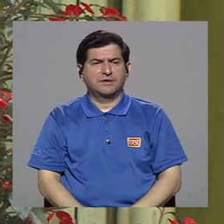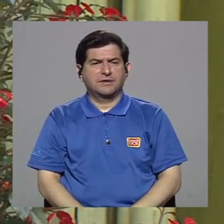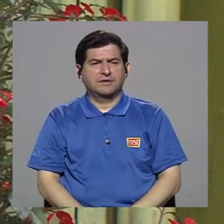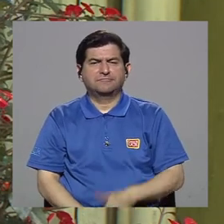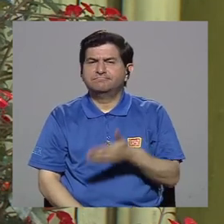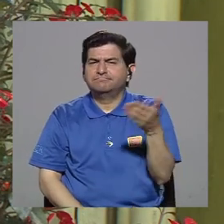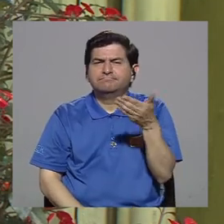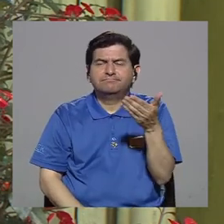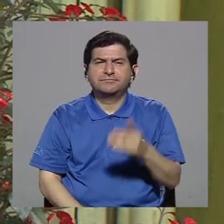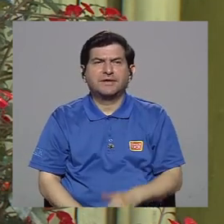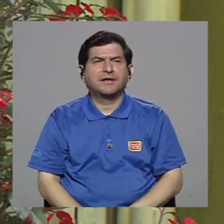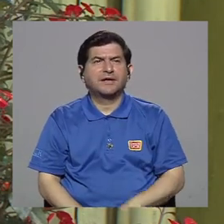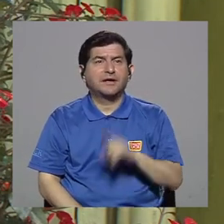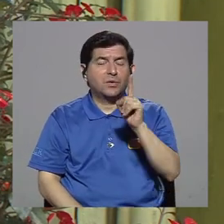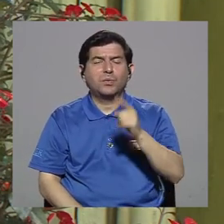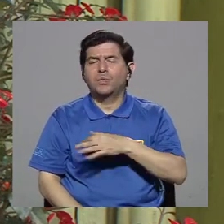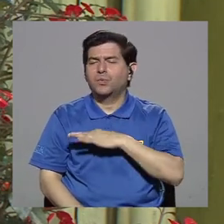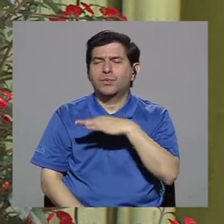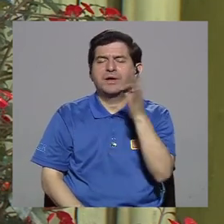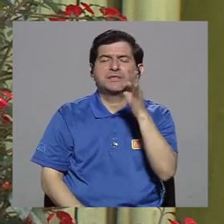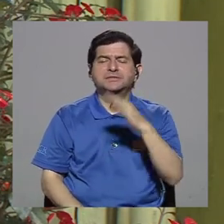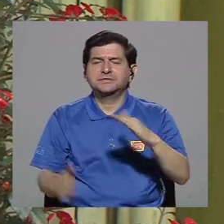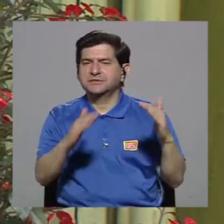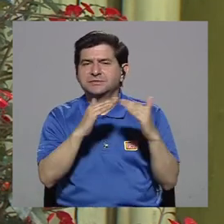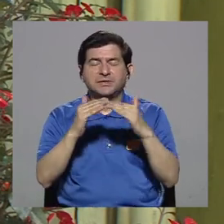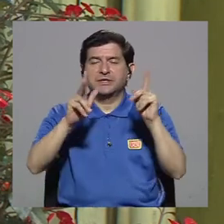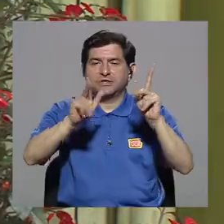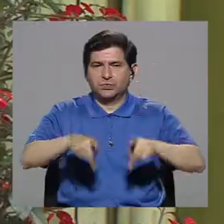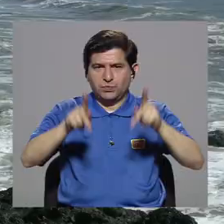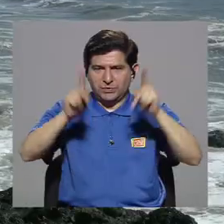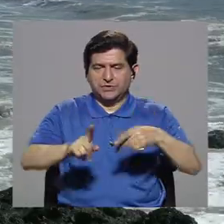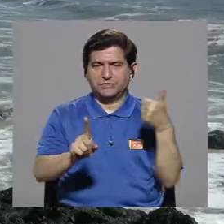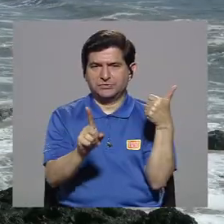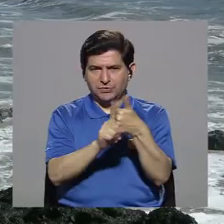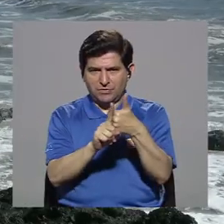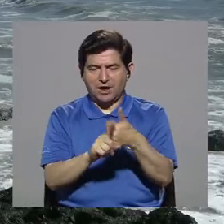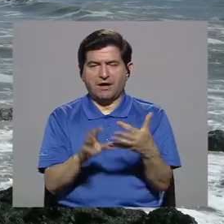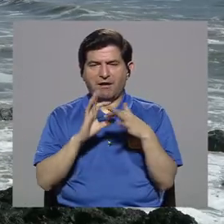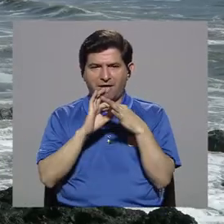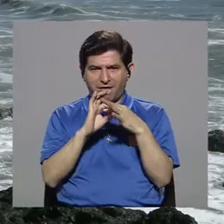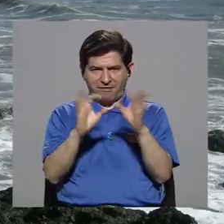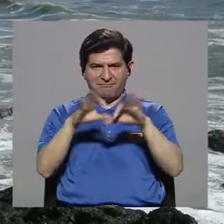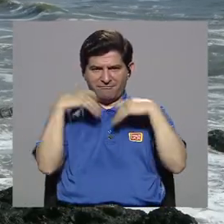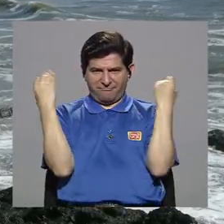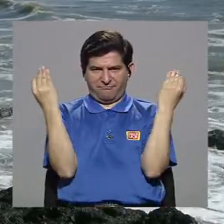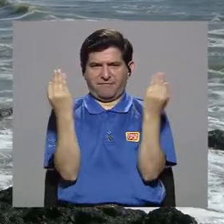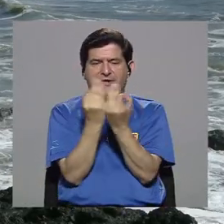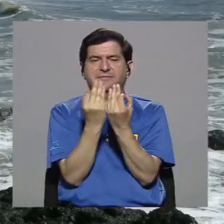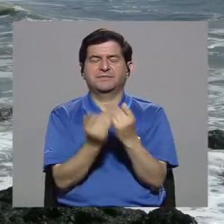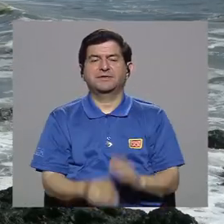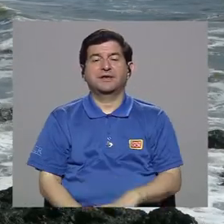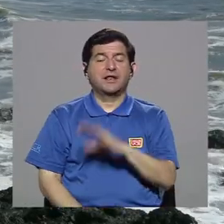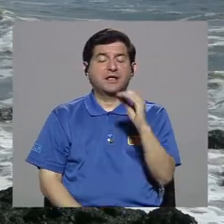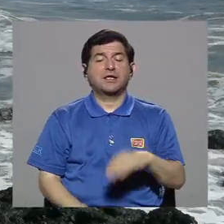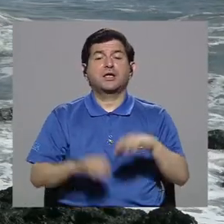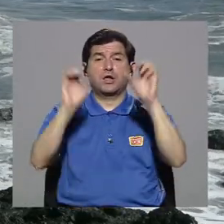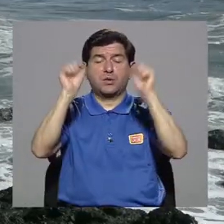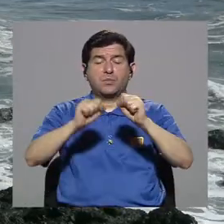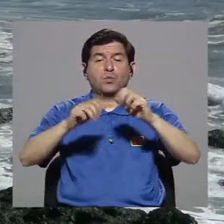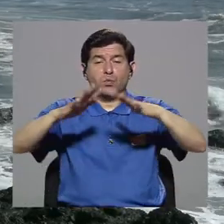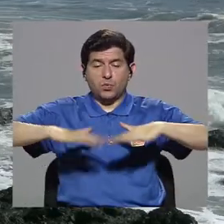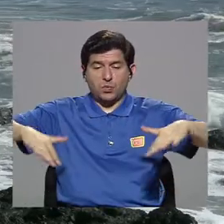espíritu de comunidad en la gente, va uniendo familias y va